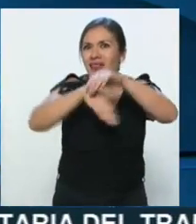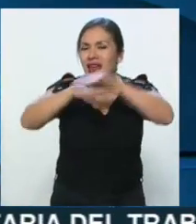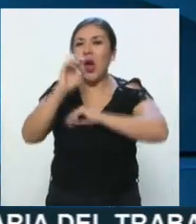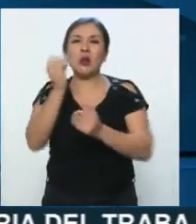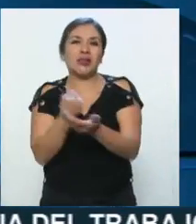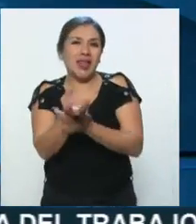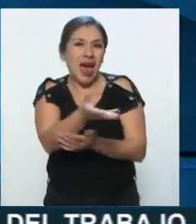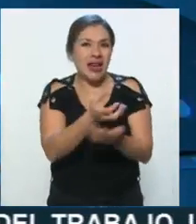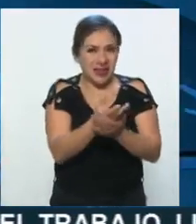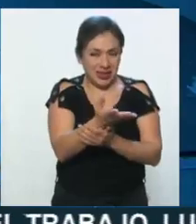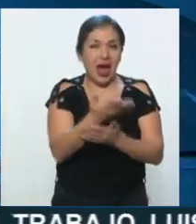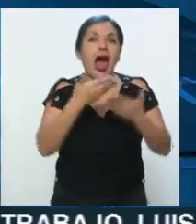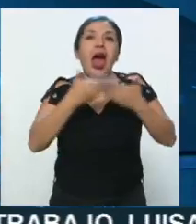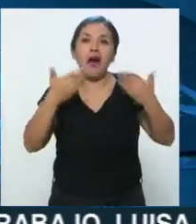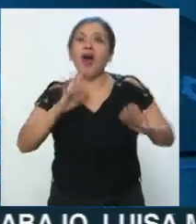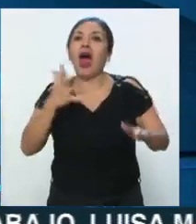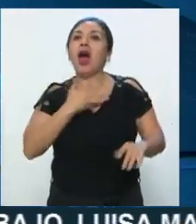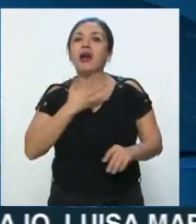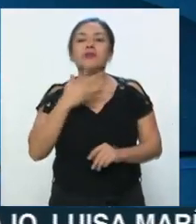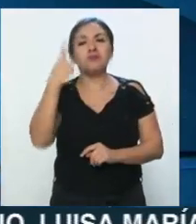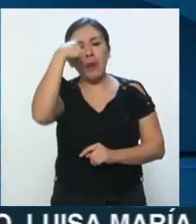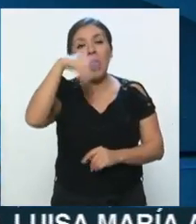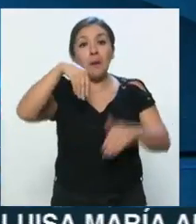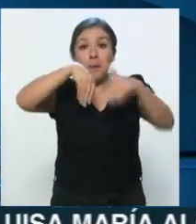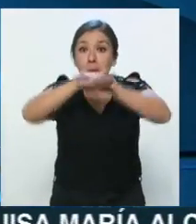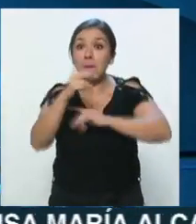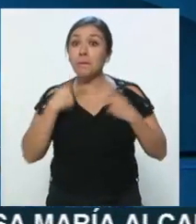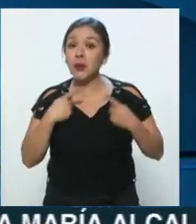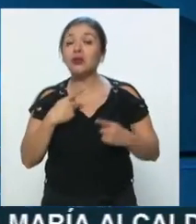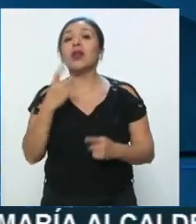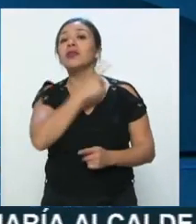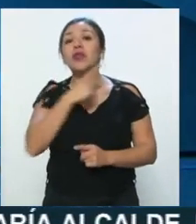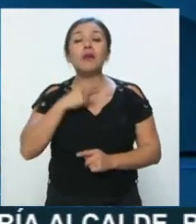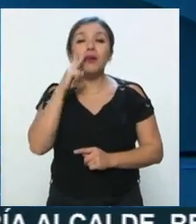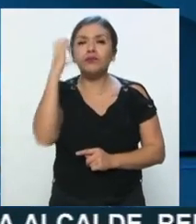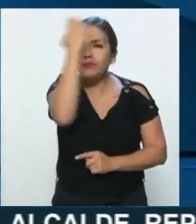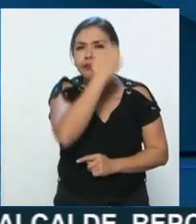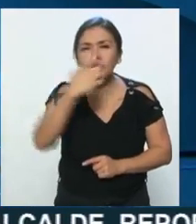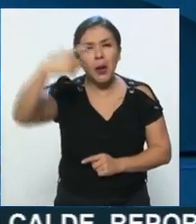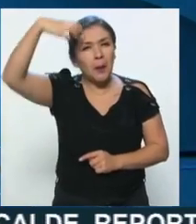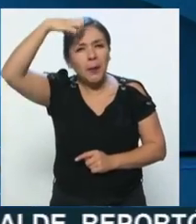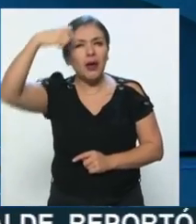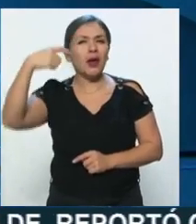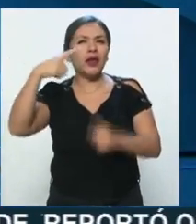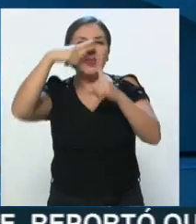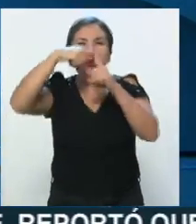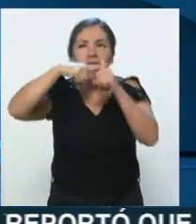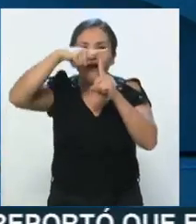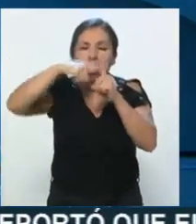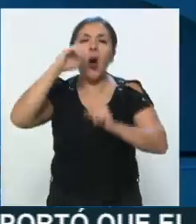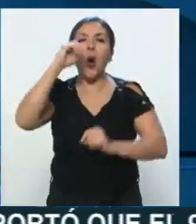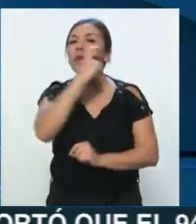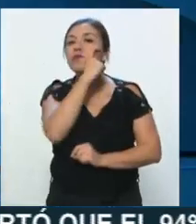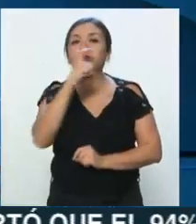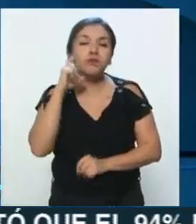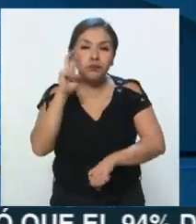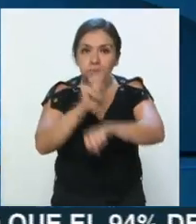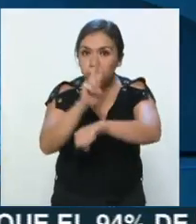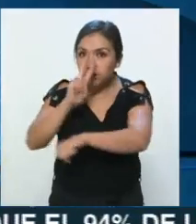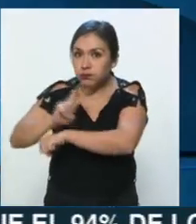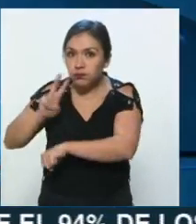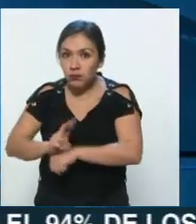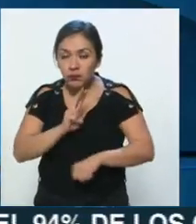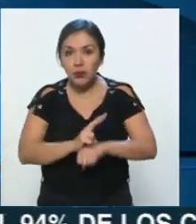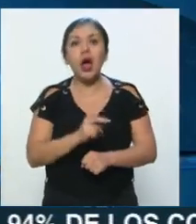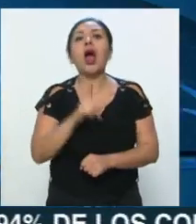entrada se está verificando la temperatura, si trae el tapabocas, unos diez policías nos ayudan